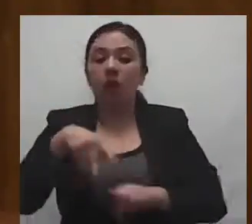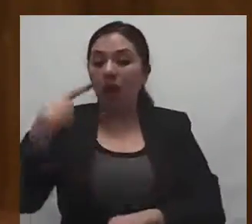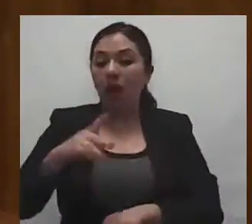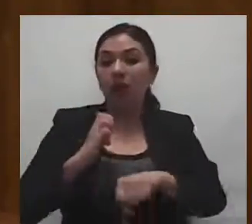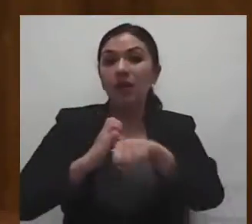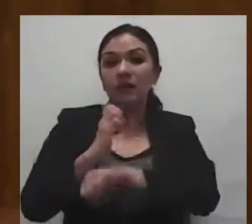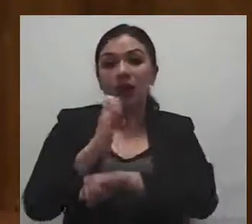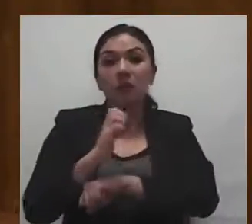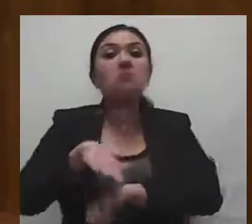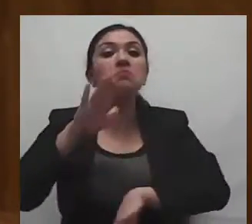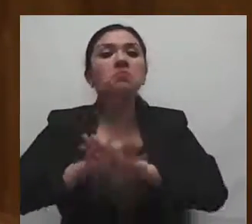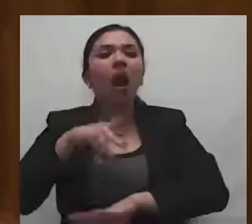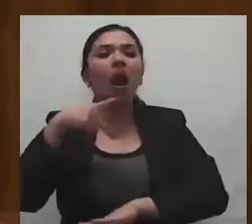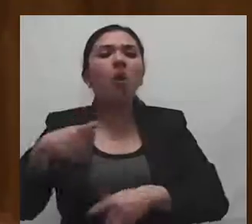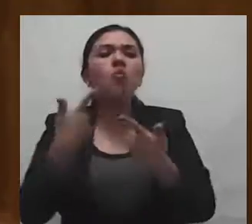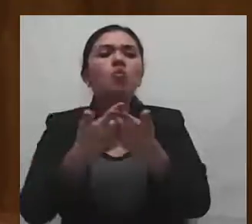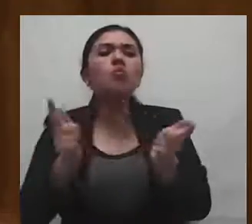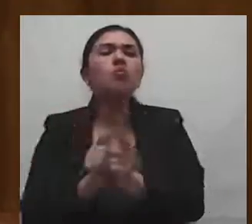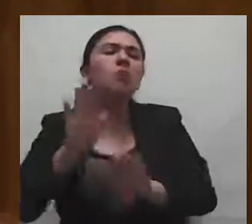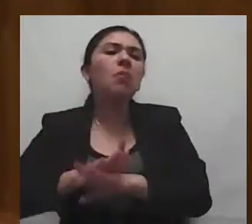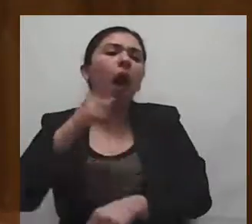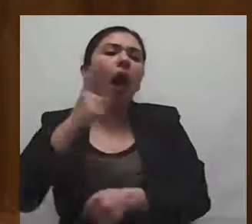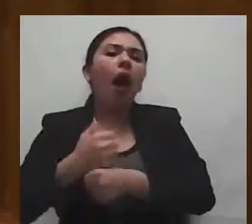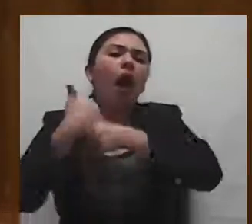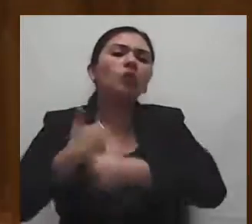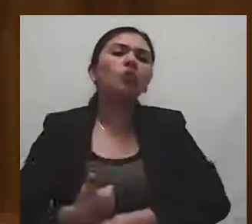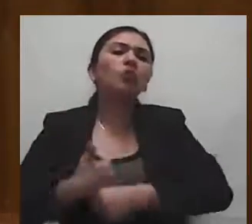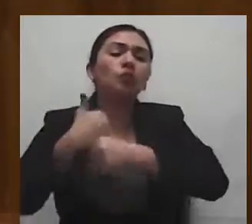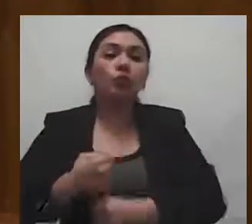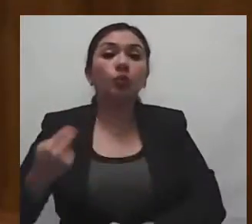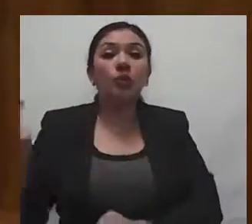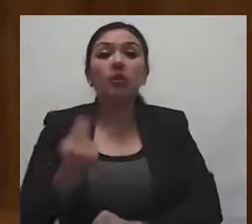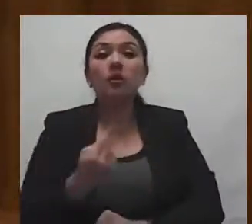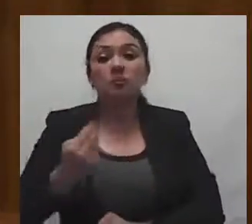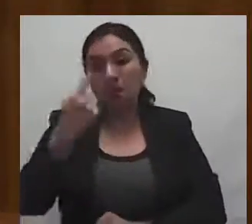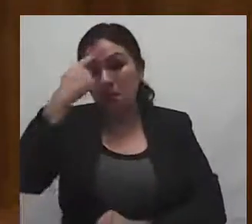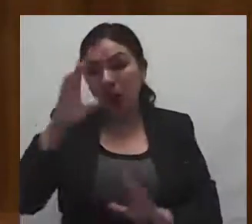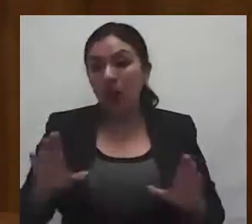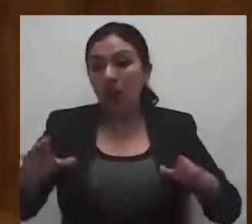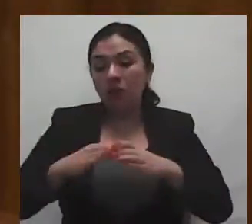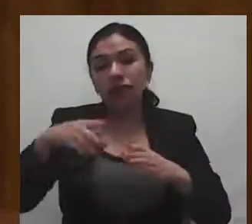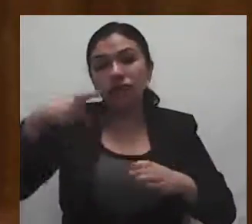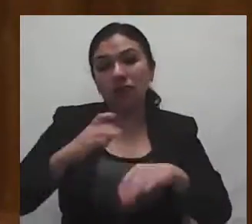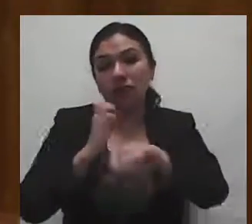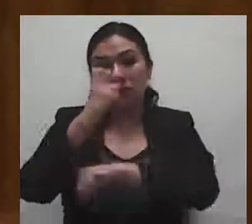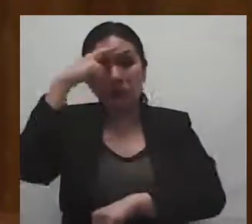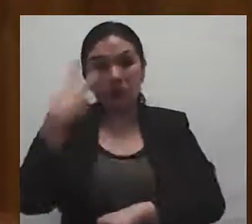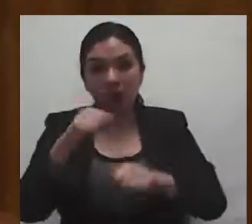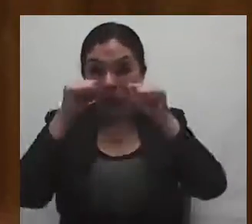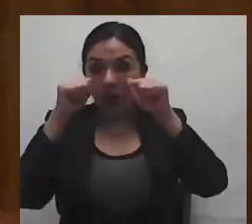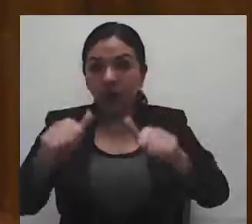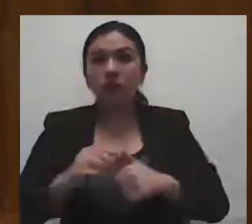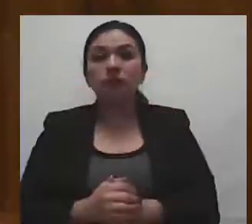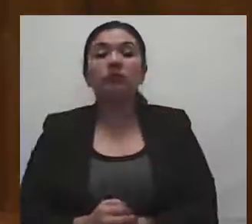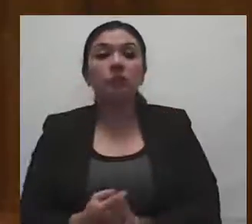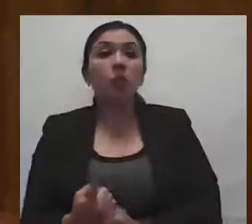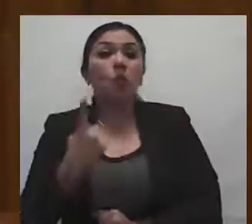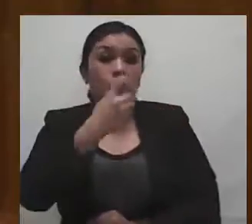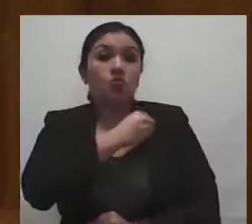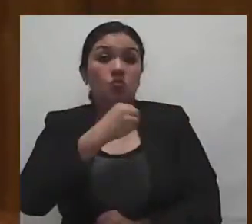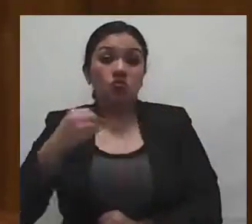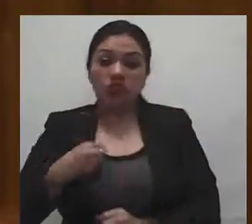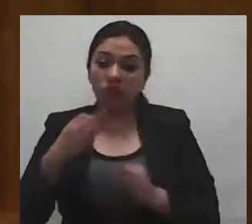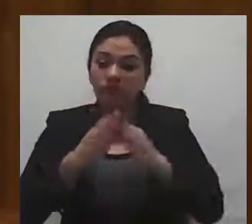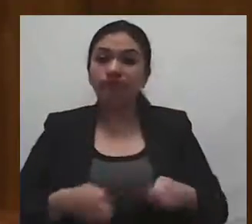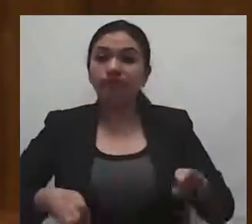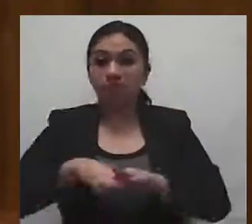todo a los grupos más vulnerables y prioritarios de la sociedad mexiquense. Una de las obligaciones fundamentales de